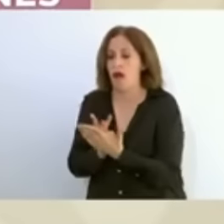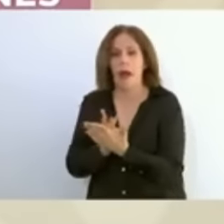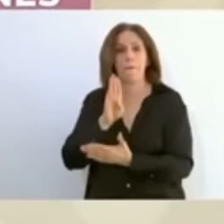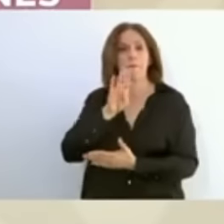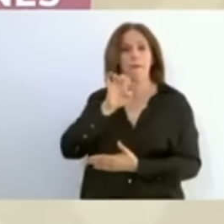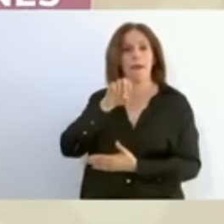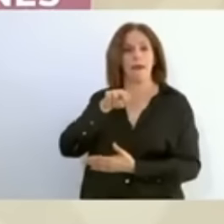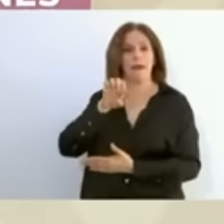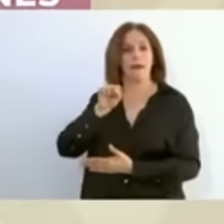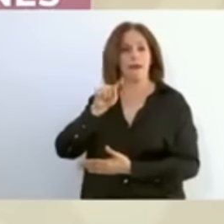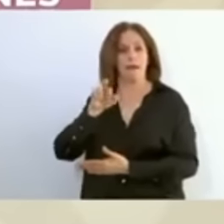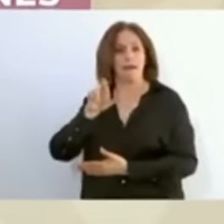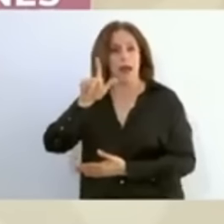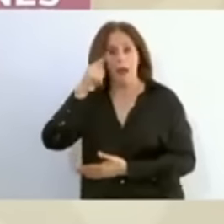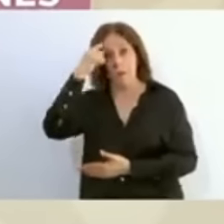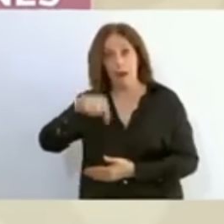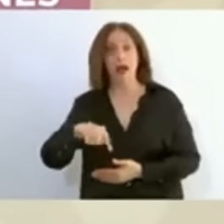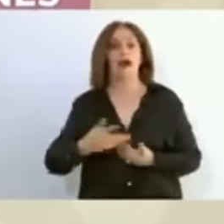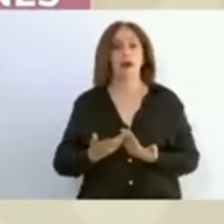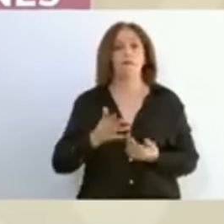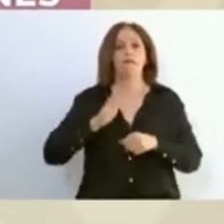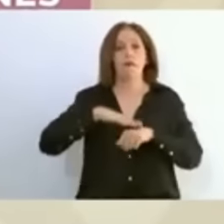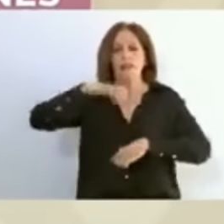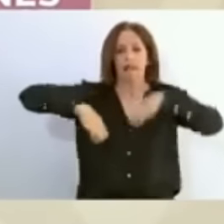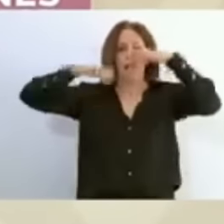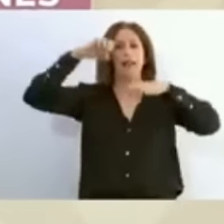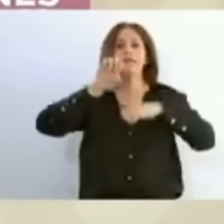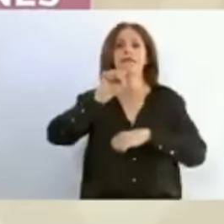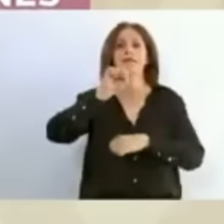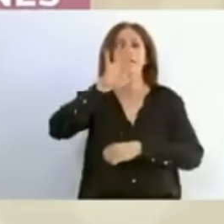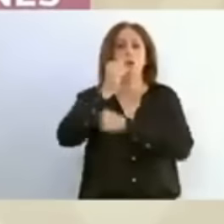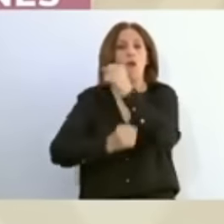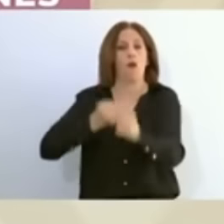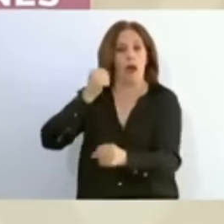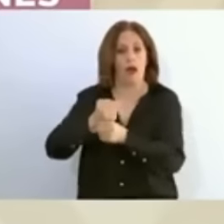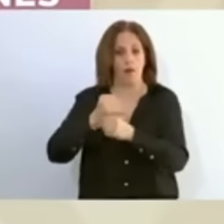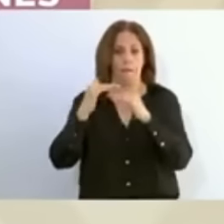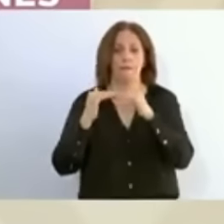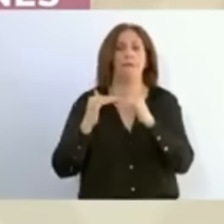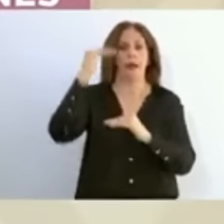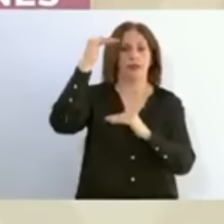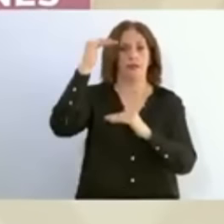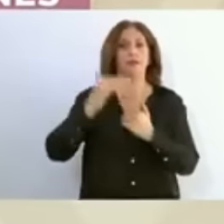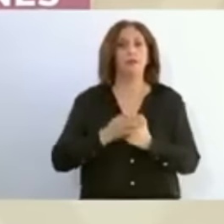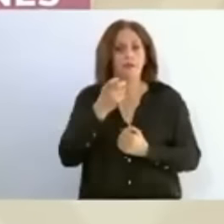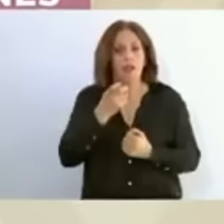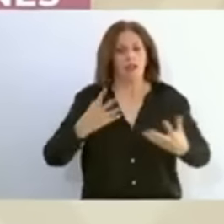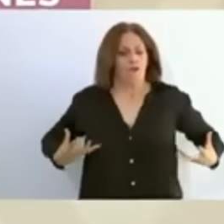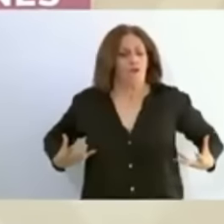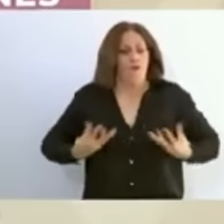tienen más de sesenta y cinco años así que hemos luchado juntos por esta transformación